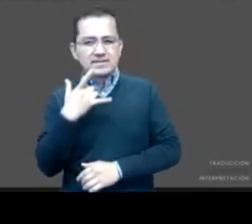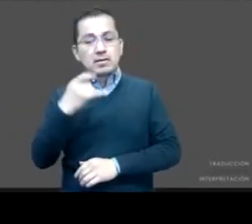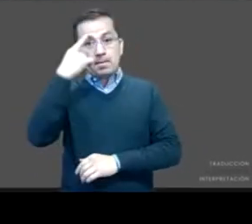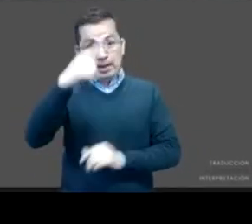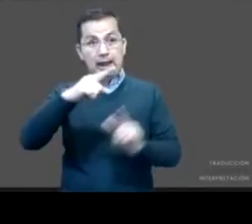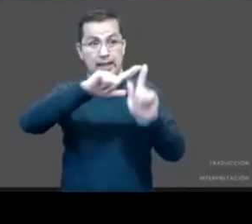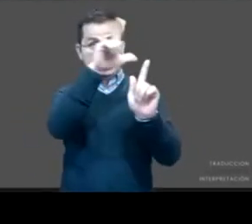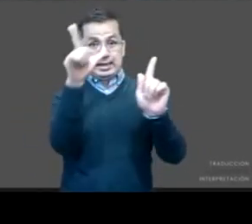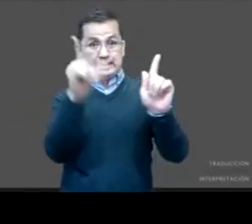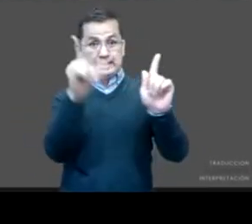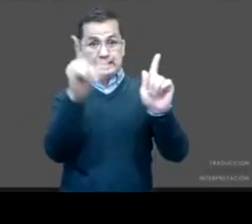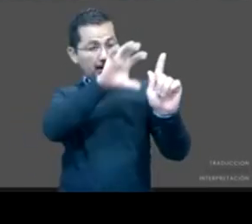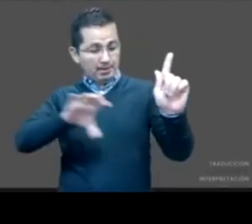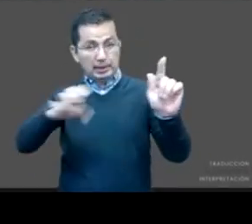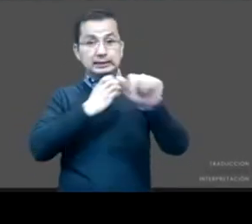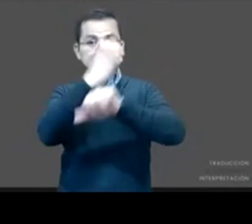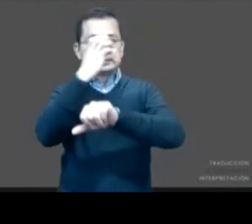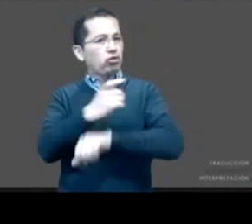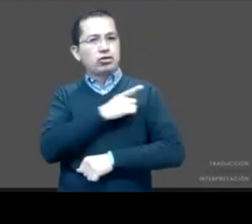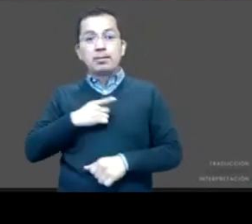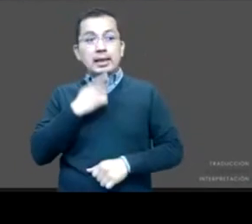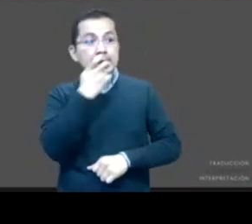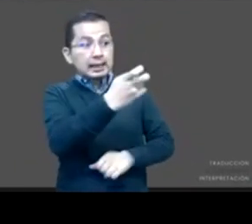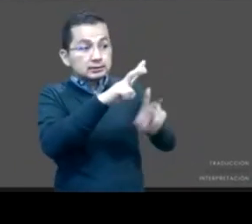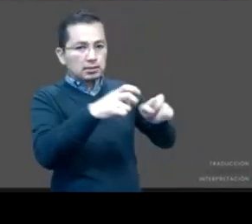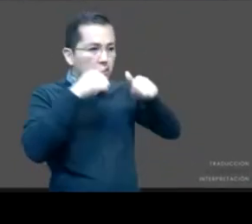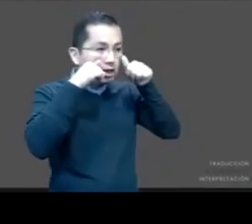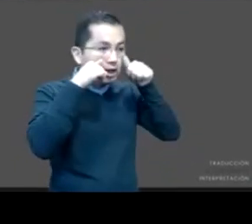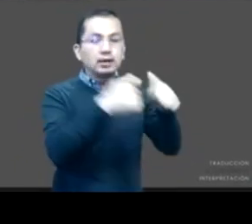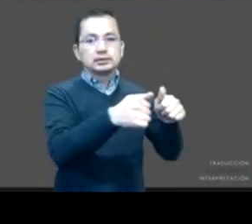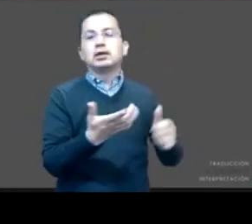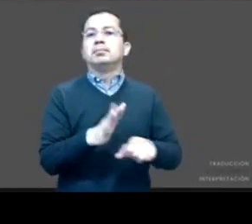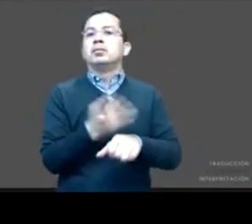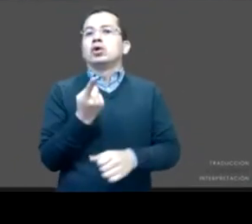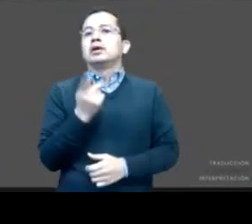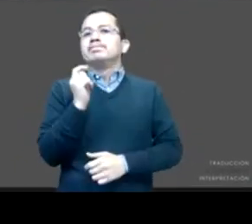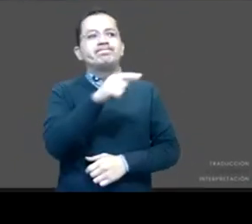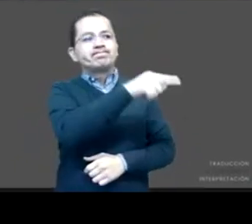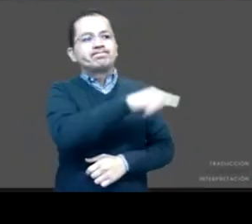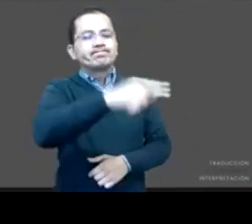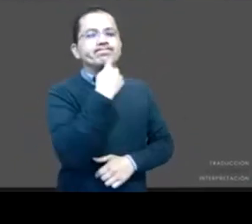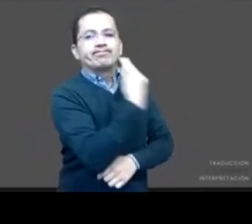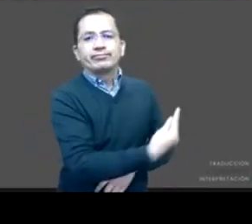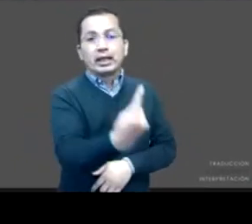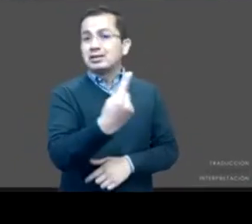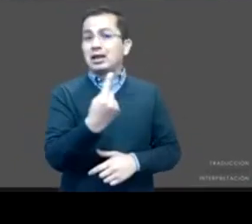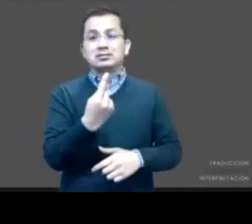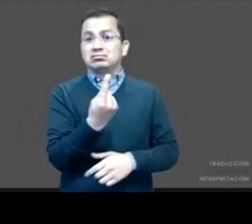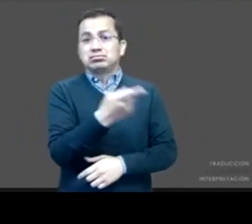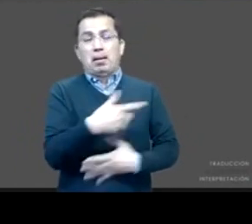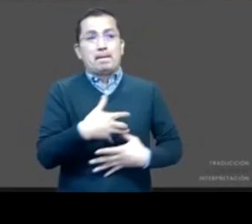problemáticas que llevan al embarazo forzado en niñas como un problema